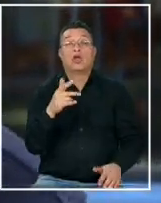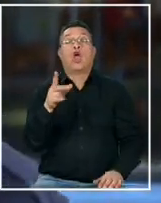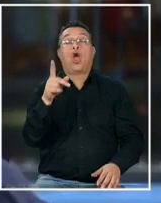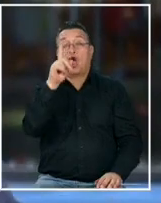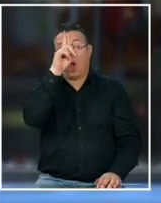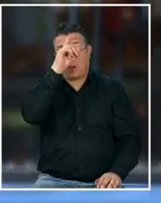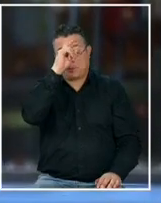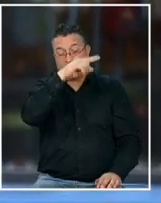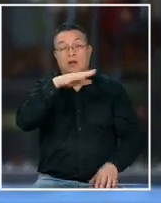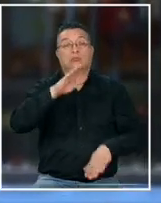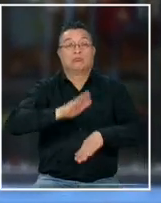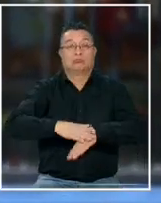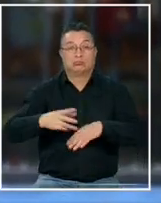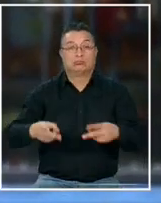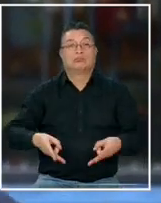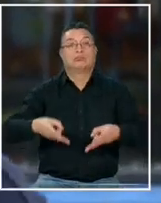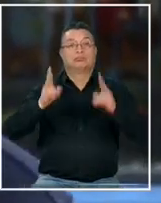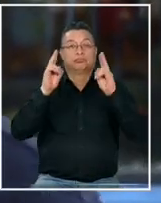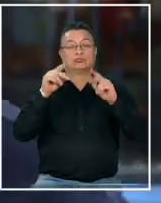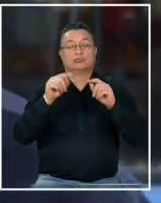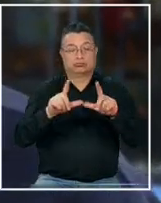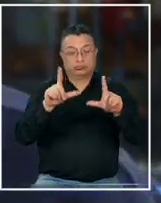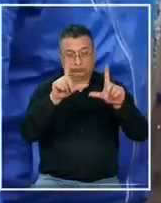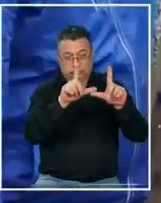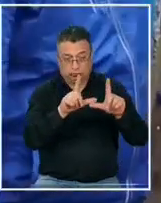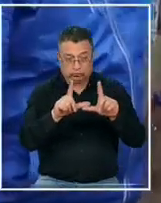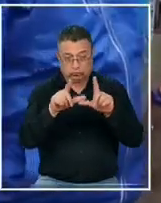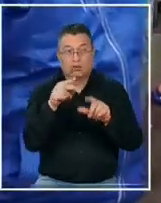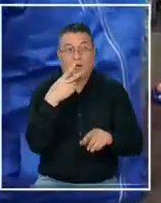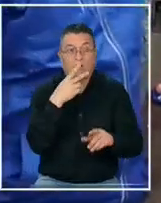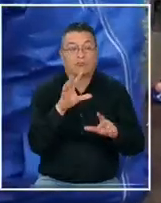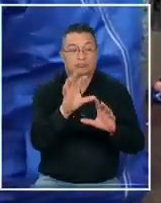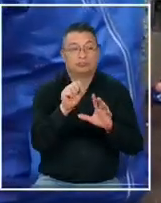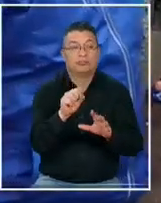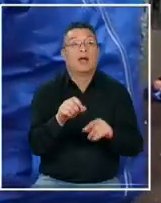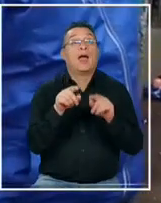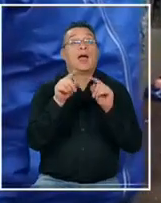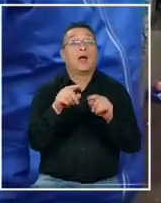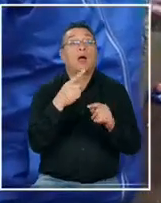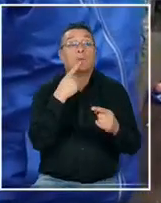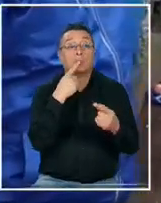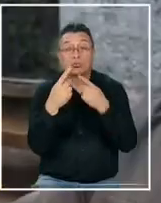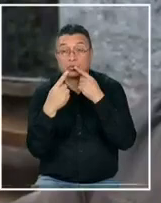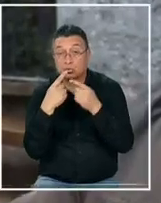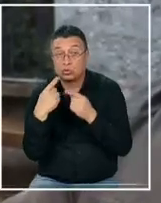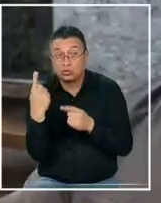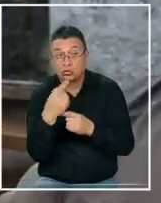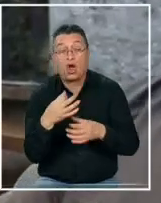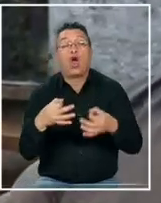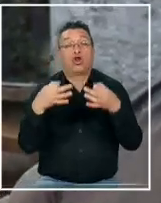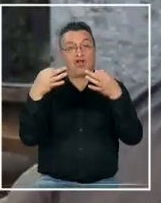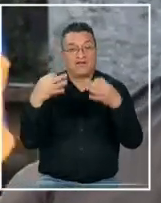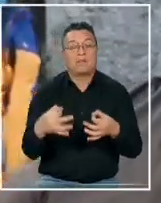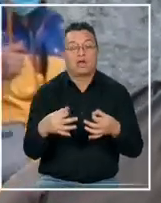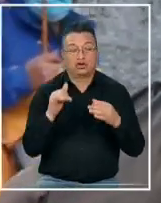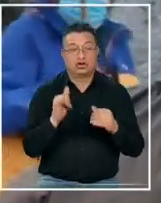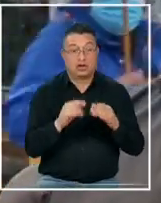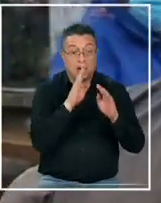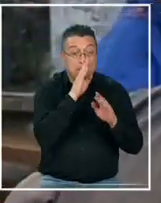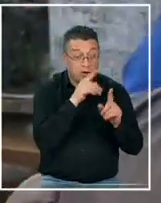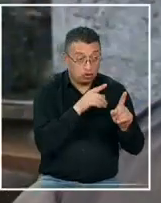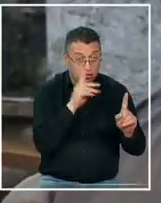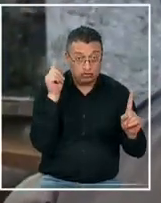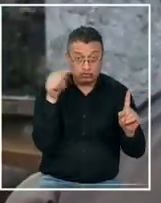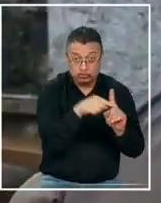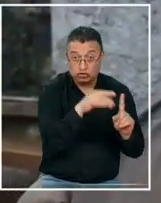autorizó que se hiciera una dosis única de radiación nosotros hicimos las consultas y cuando se nos confirmó que se había sido atendido el perrito lo